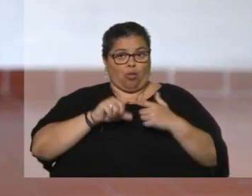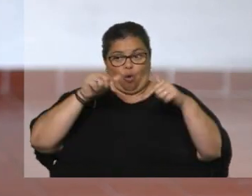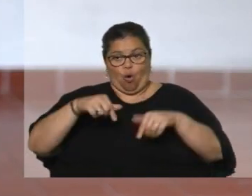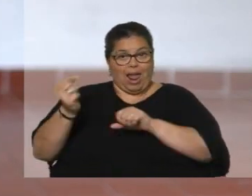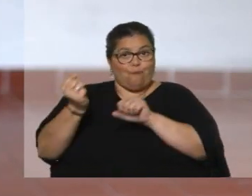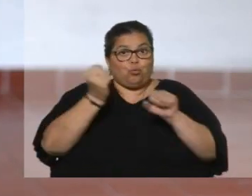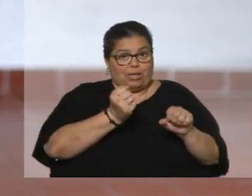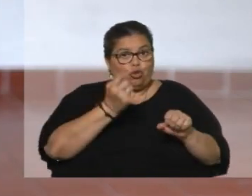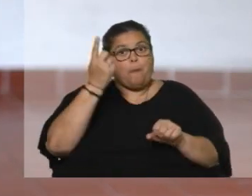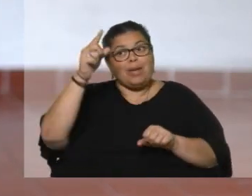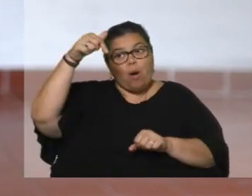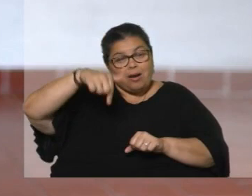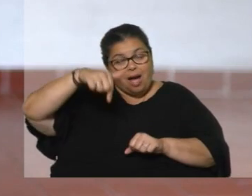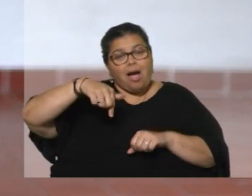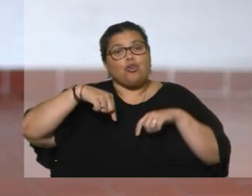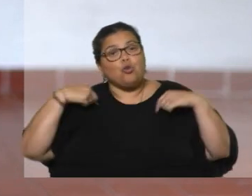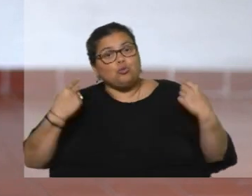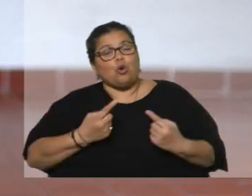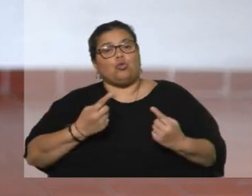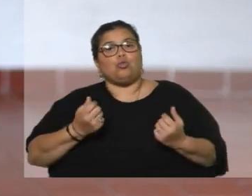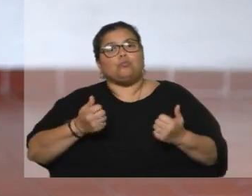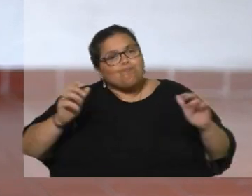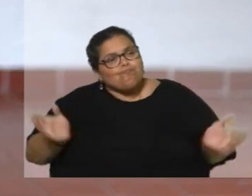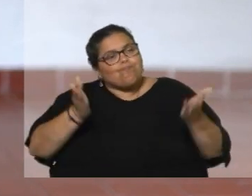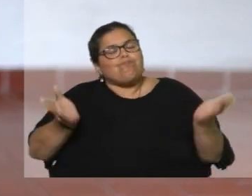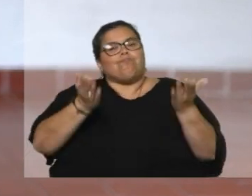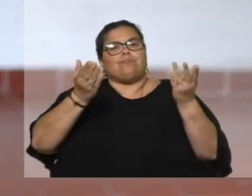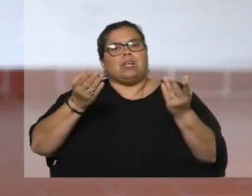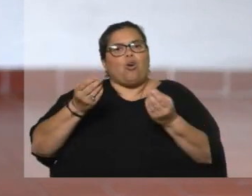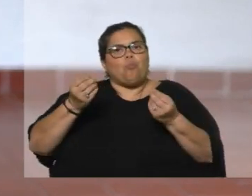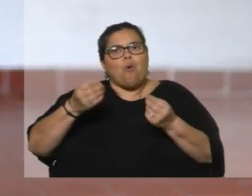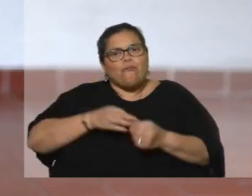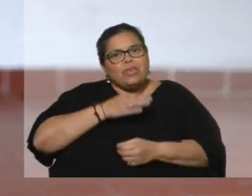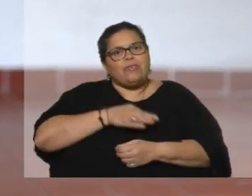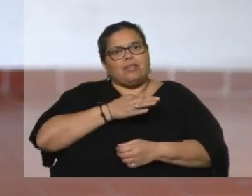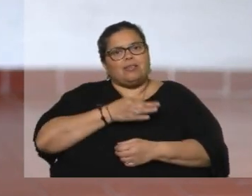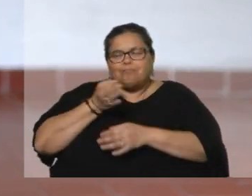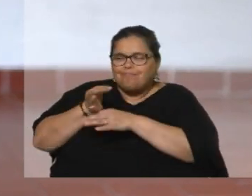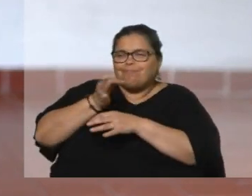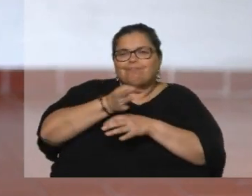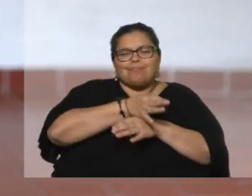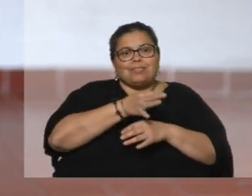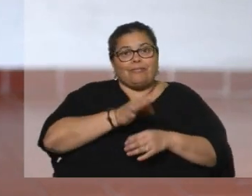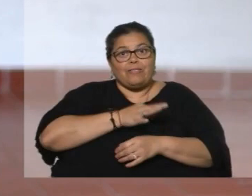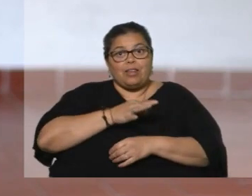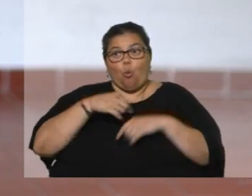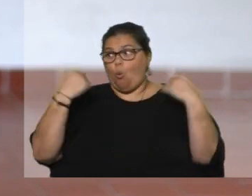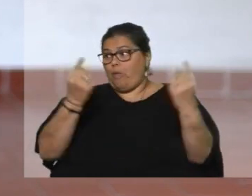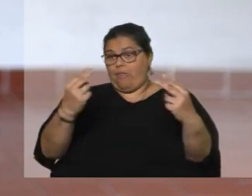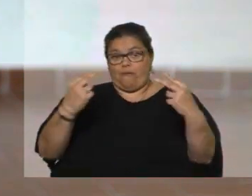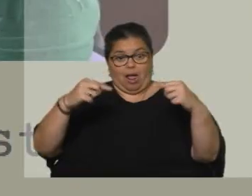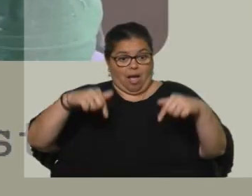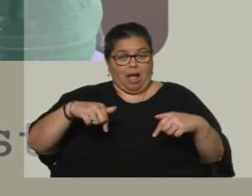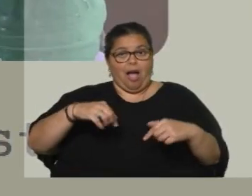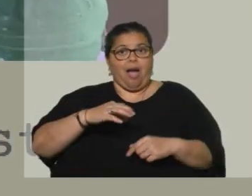Pero acá lo que hacemos es motivarlos a vivir como ustedes ven que vivimos. Como una